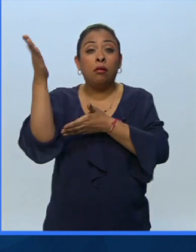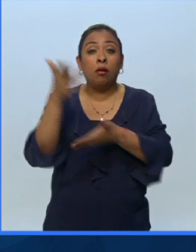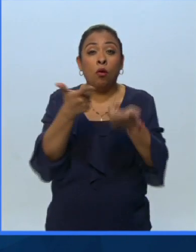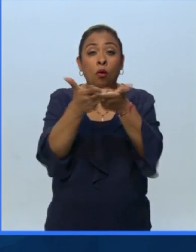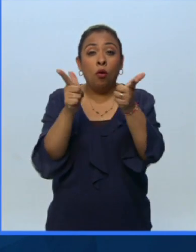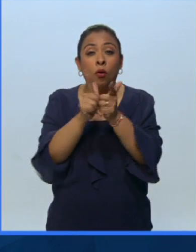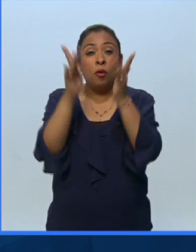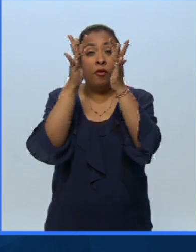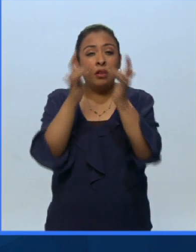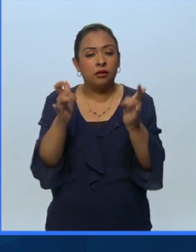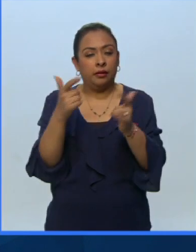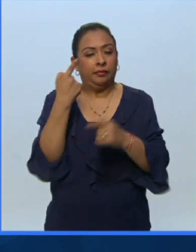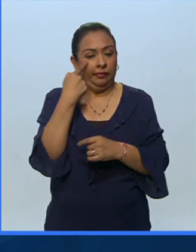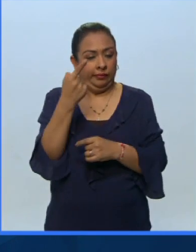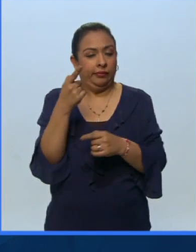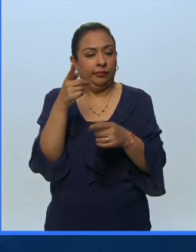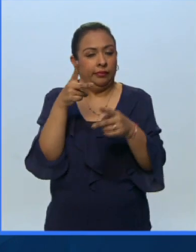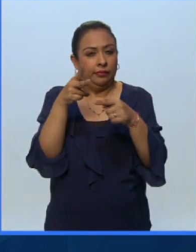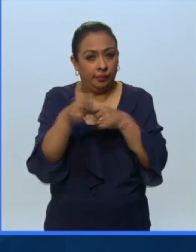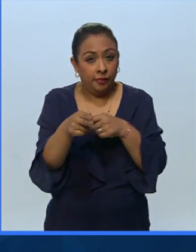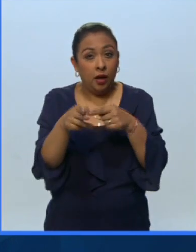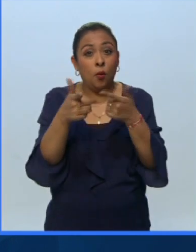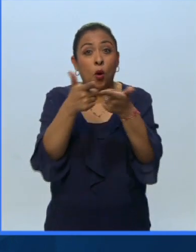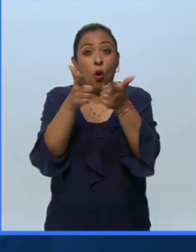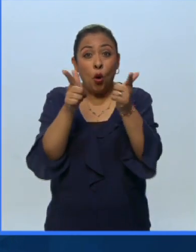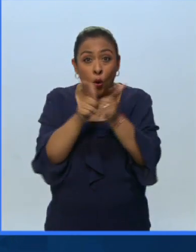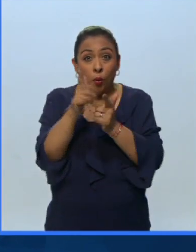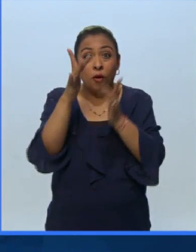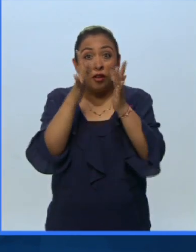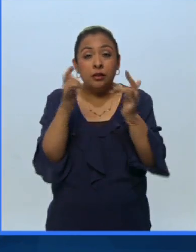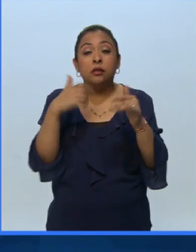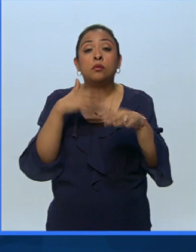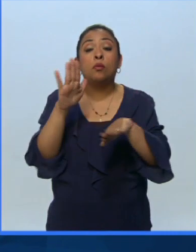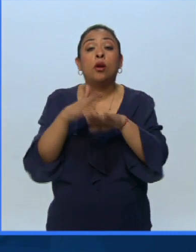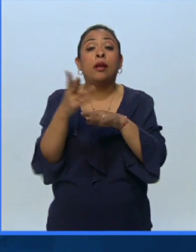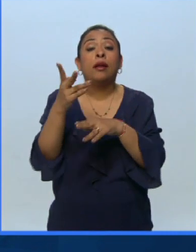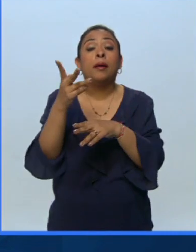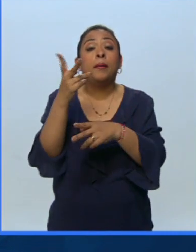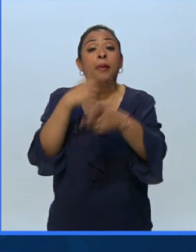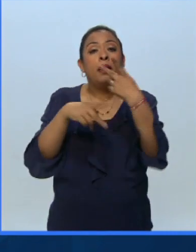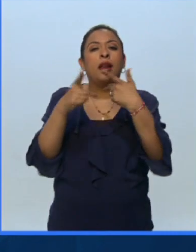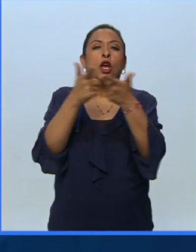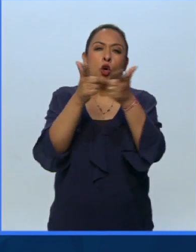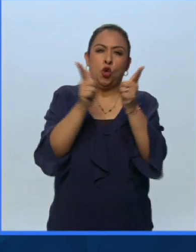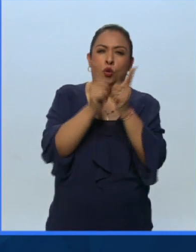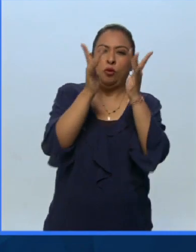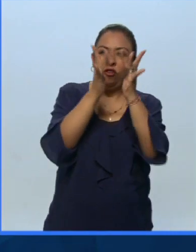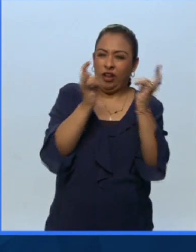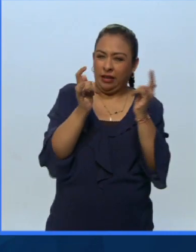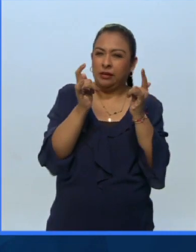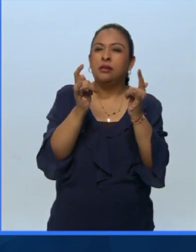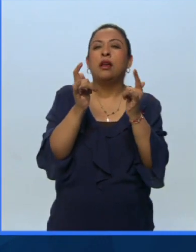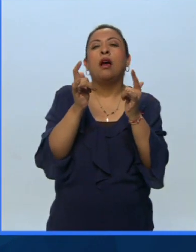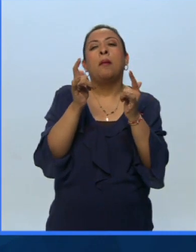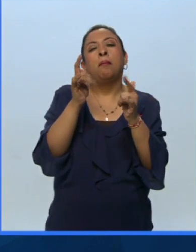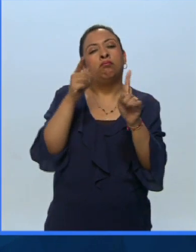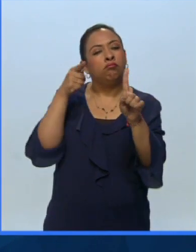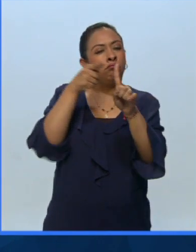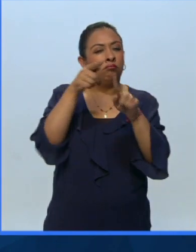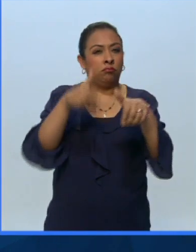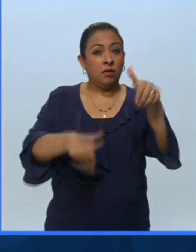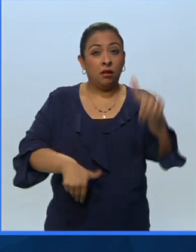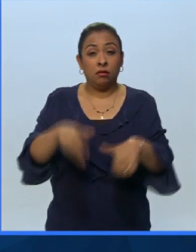francesa y déjame hacer una pausa cuando digo compañía francesa porque han venido agrupaciones de Francia, particularmente en materia de teatro,